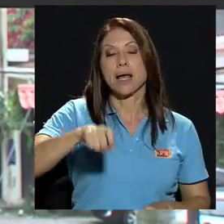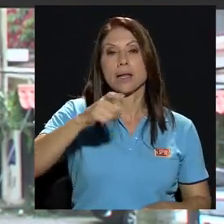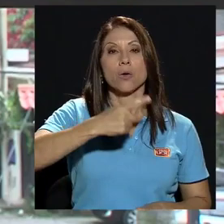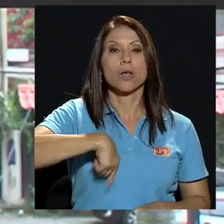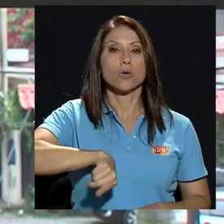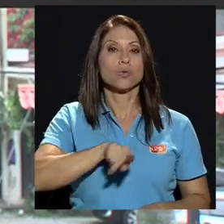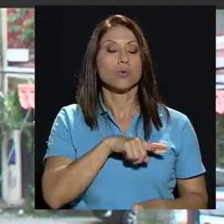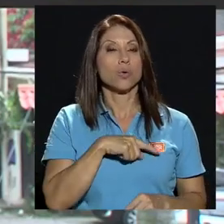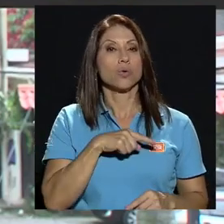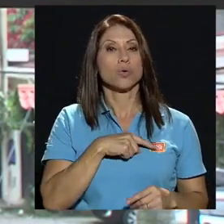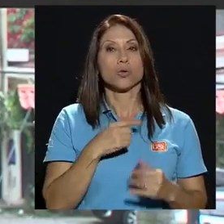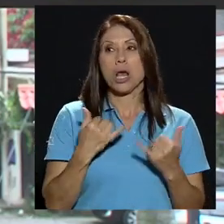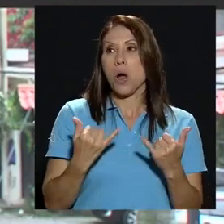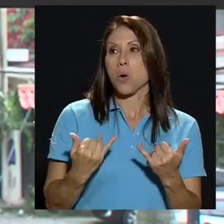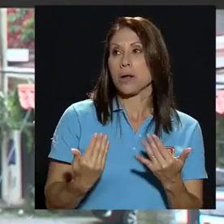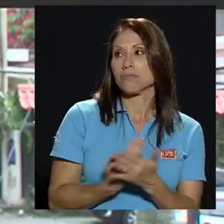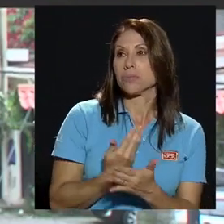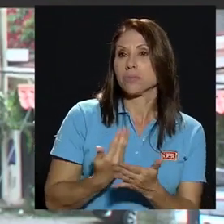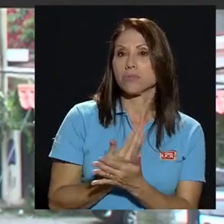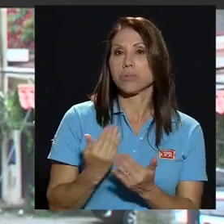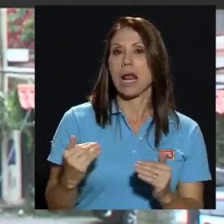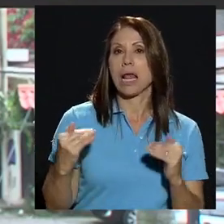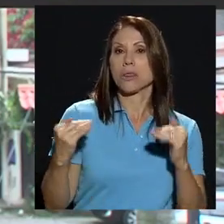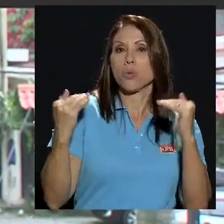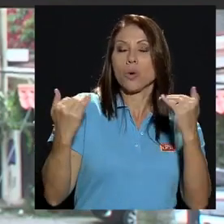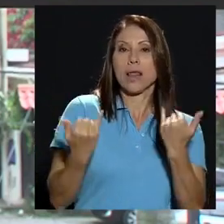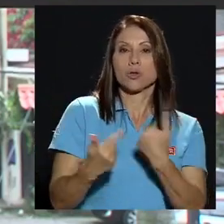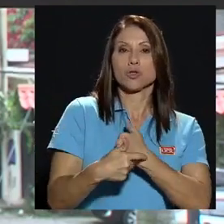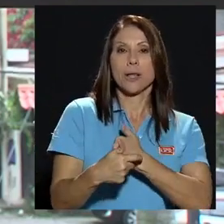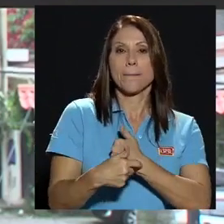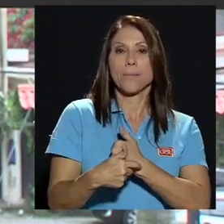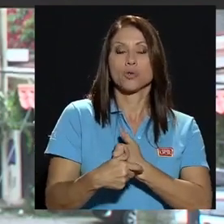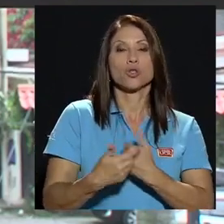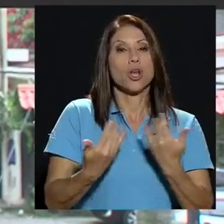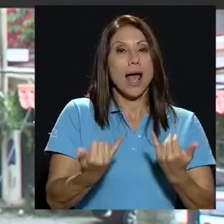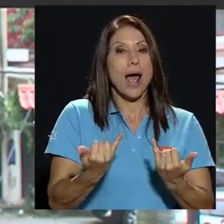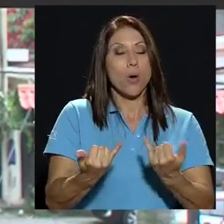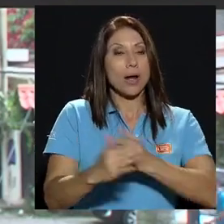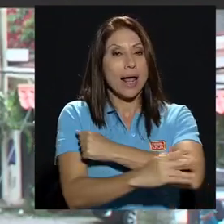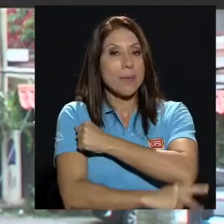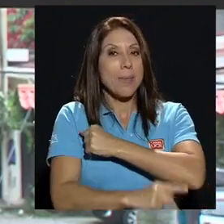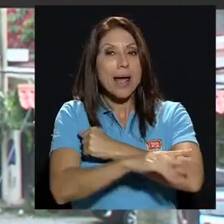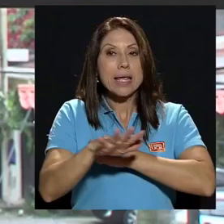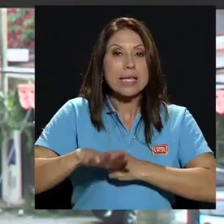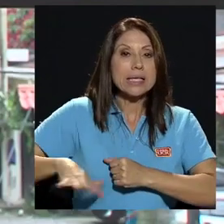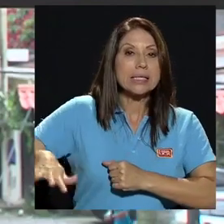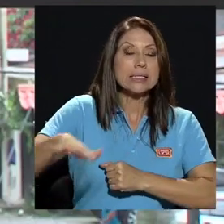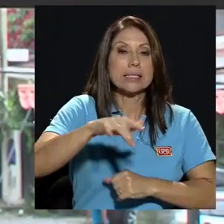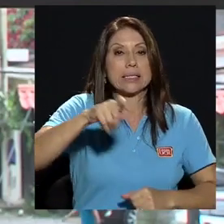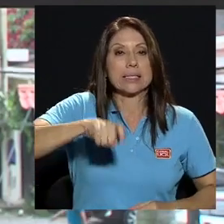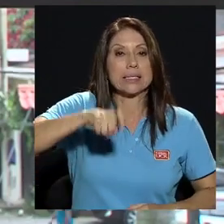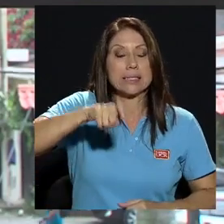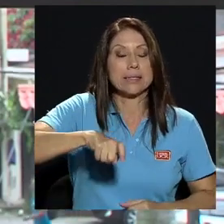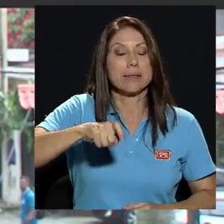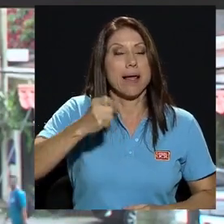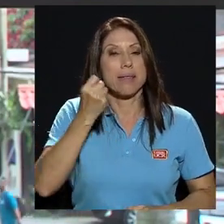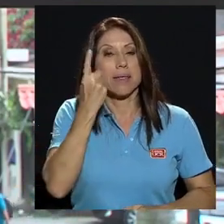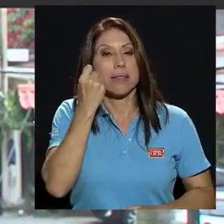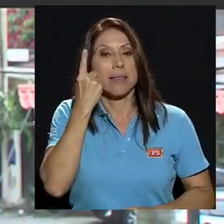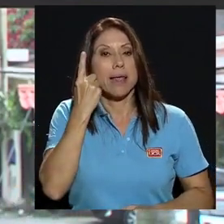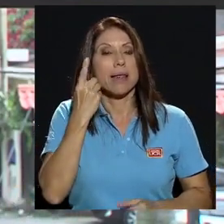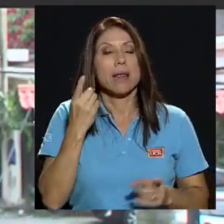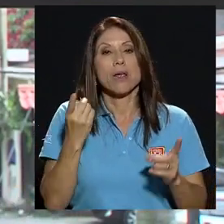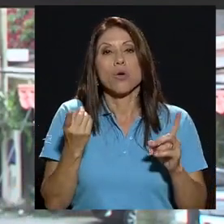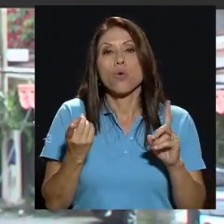que estemos a la altura de los tiempos hay una necesidad en el país de entender cuáles son los